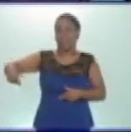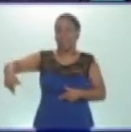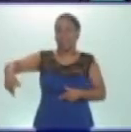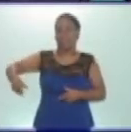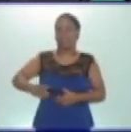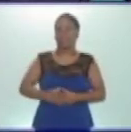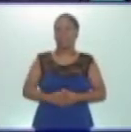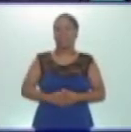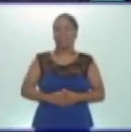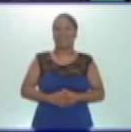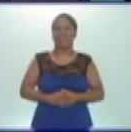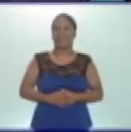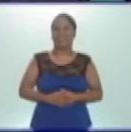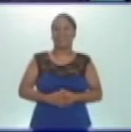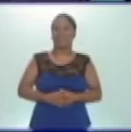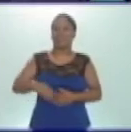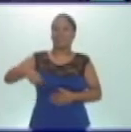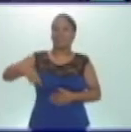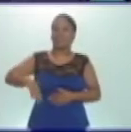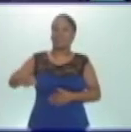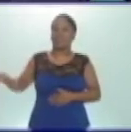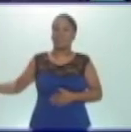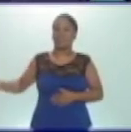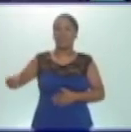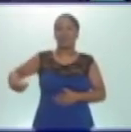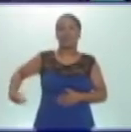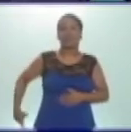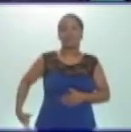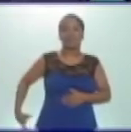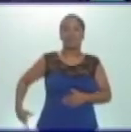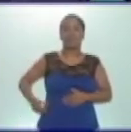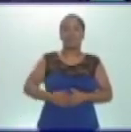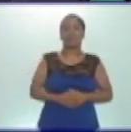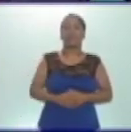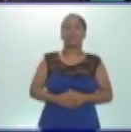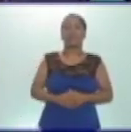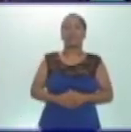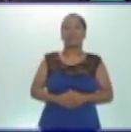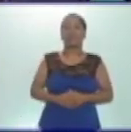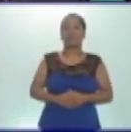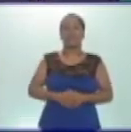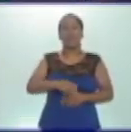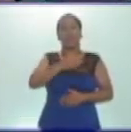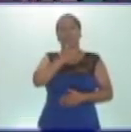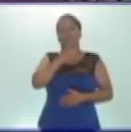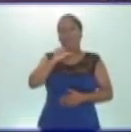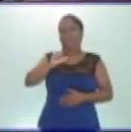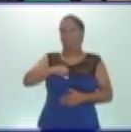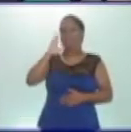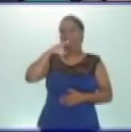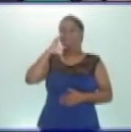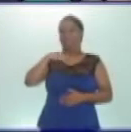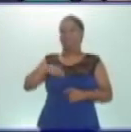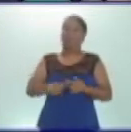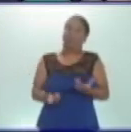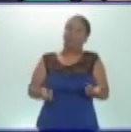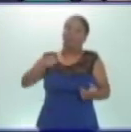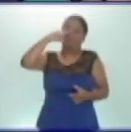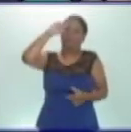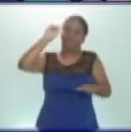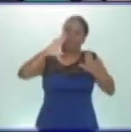la caca, que sale al exterior por el ano. ¡Ah! Da un poquito de asco, pero así es el cuerpo humano.